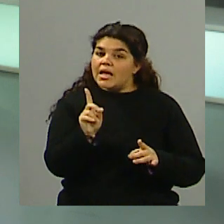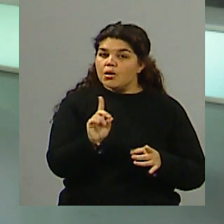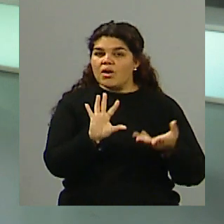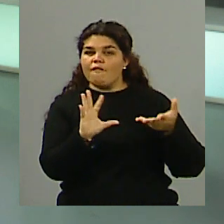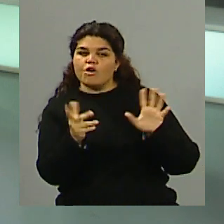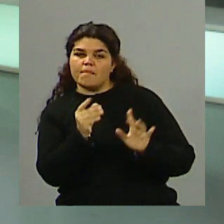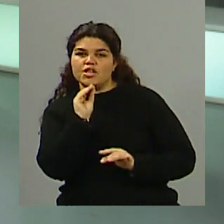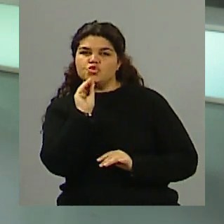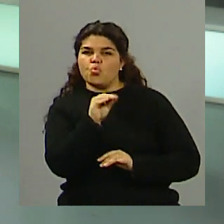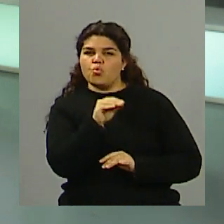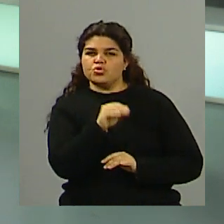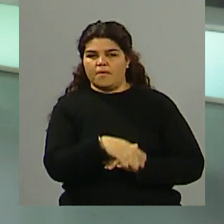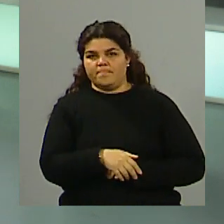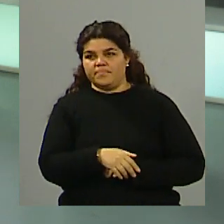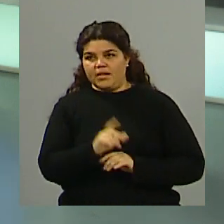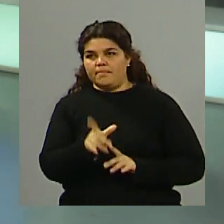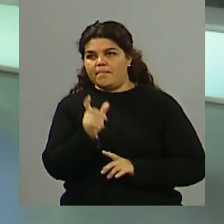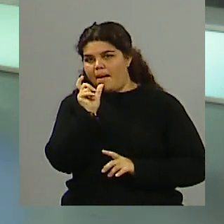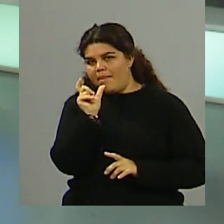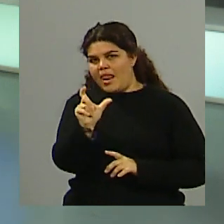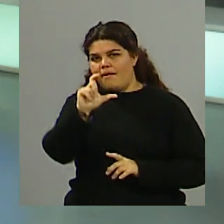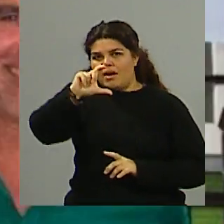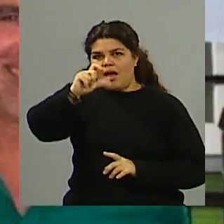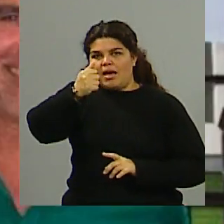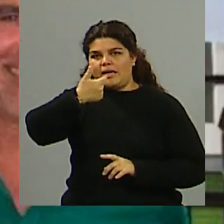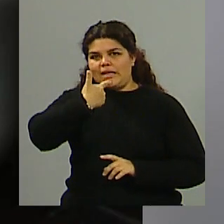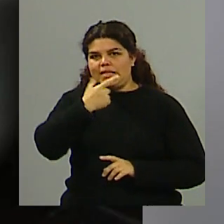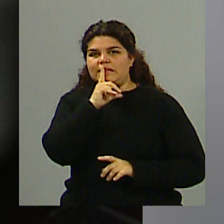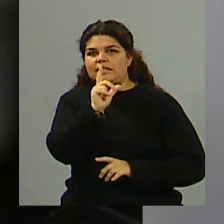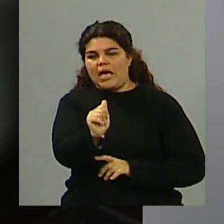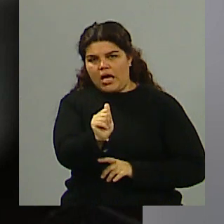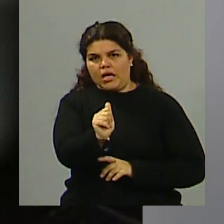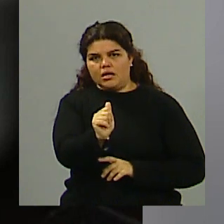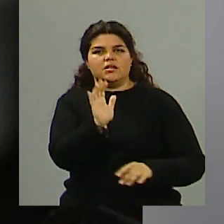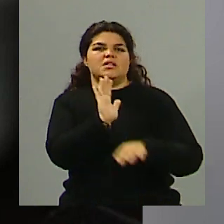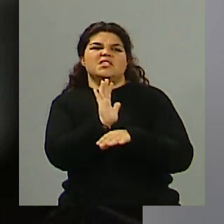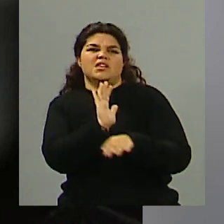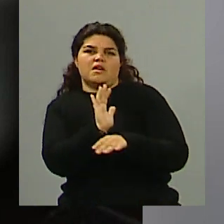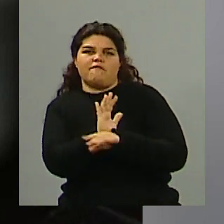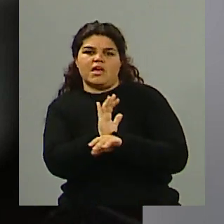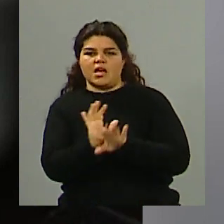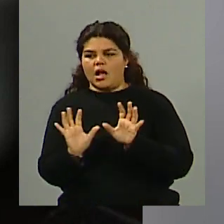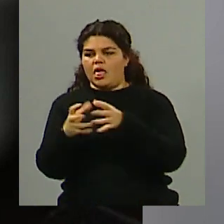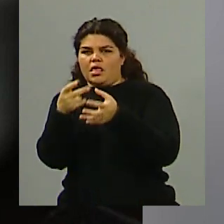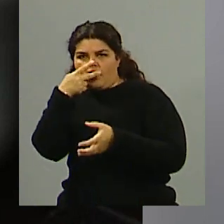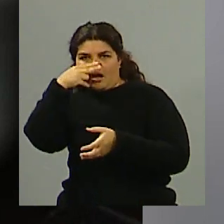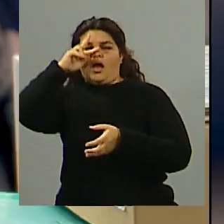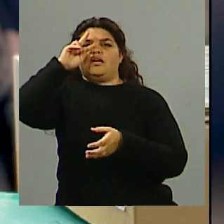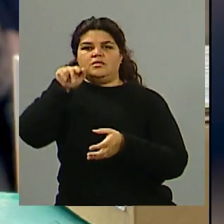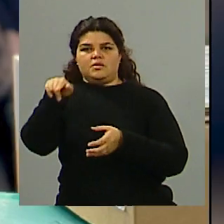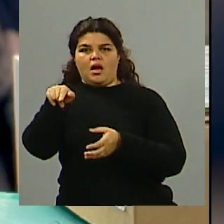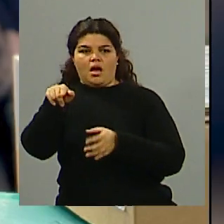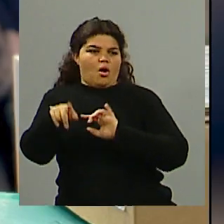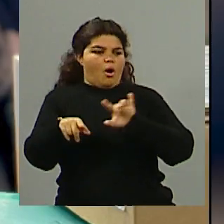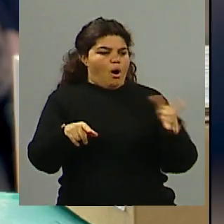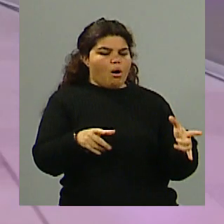La palabra casta, que es una palabra que nosotras hemos conocido en estos últimos tiempos a través de